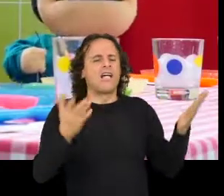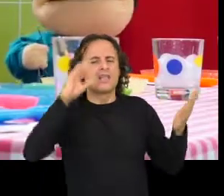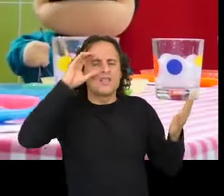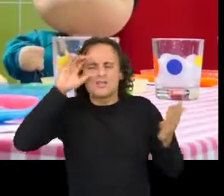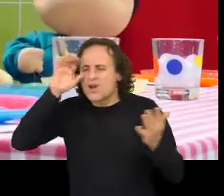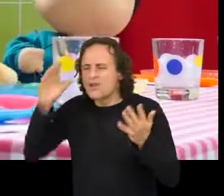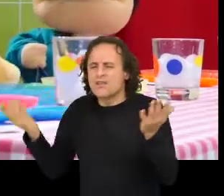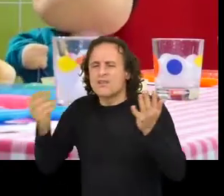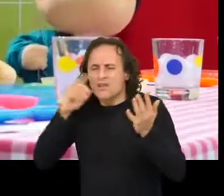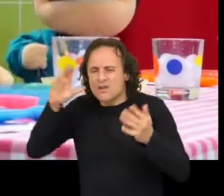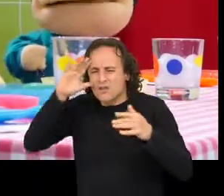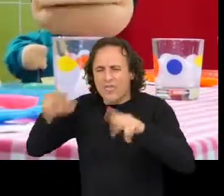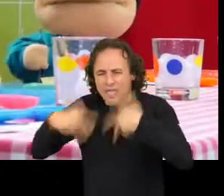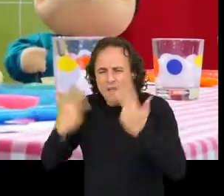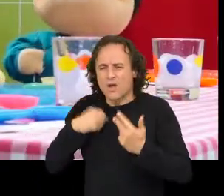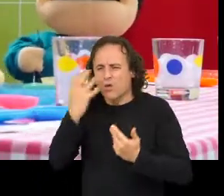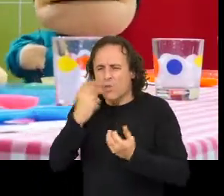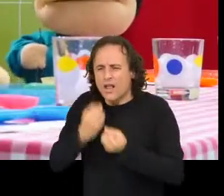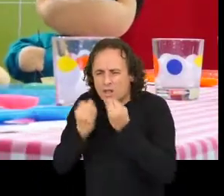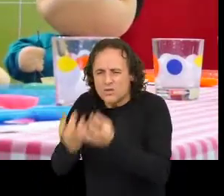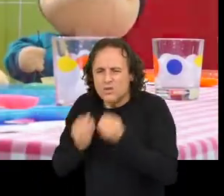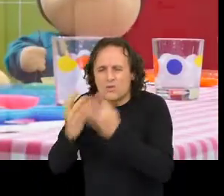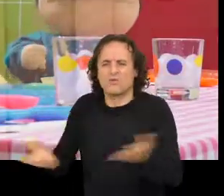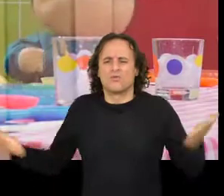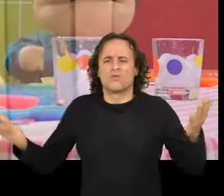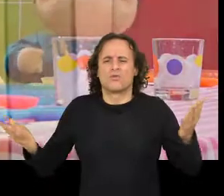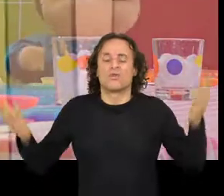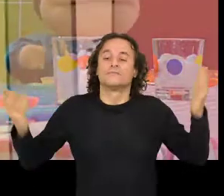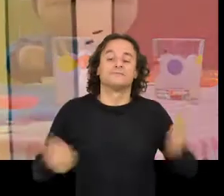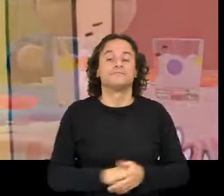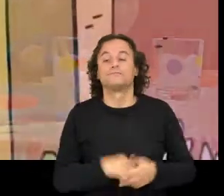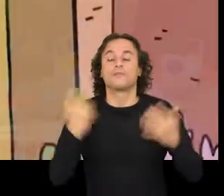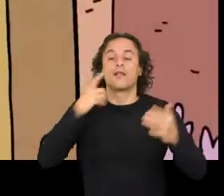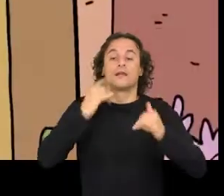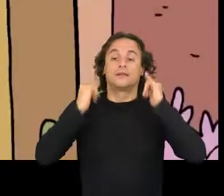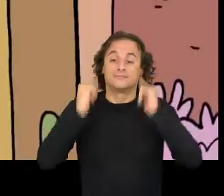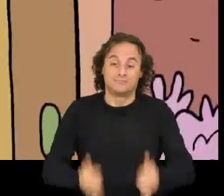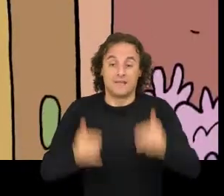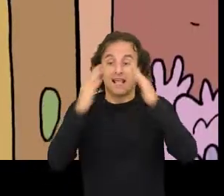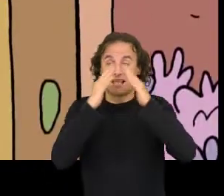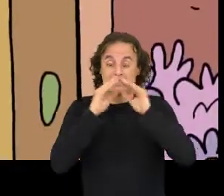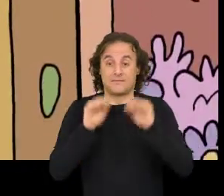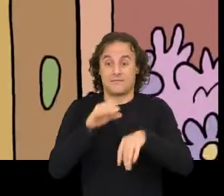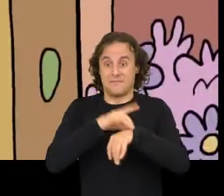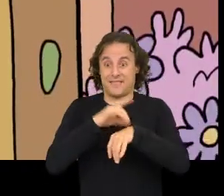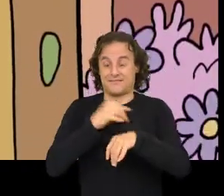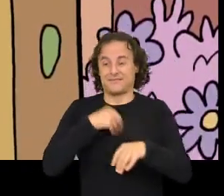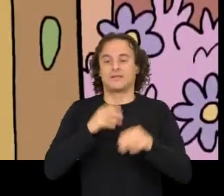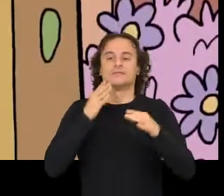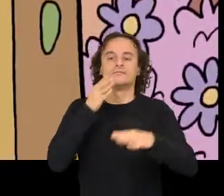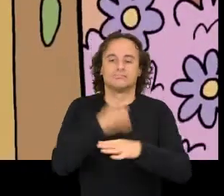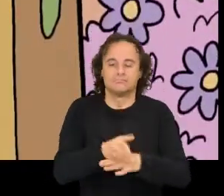Ai, escoitade, deixademe contar Cando chegaron a casa do médico O neno e a